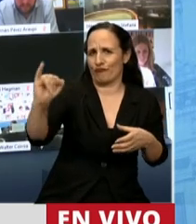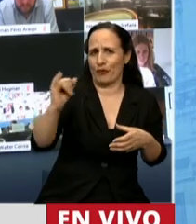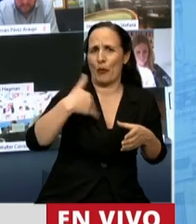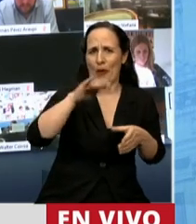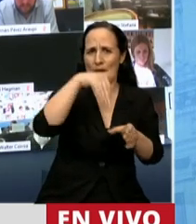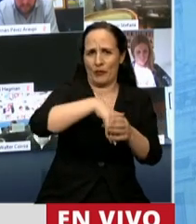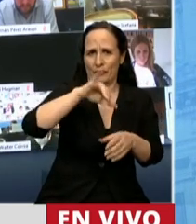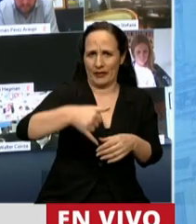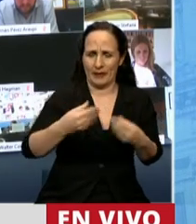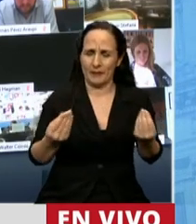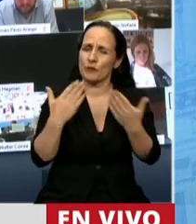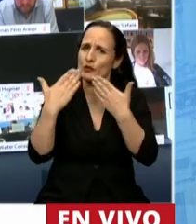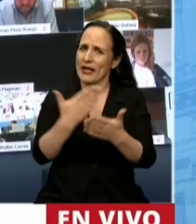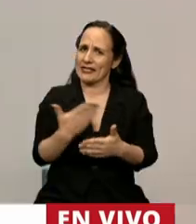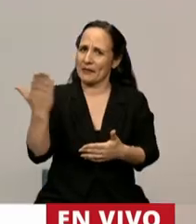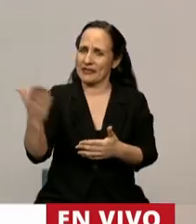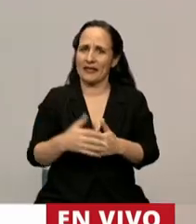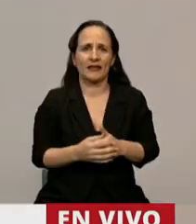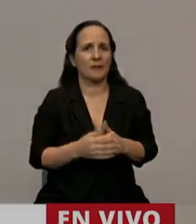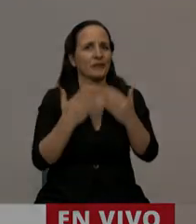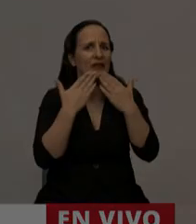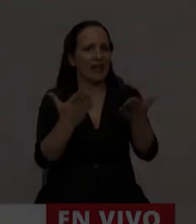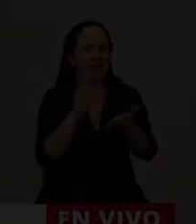nuestro voto. Muchas gracias, Presidente. Gracias, diputado Fernández.